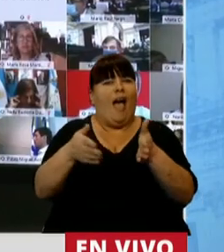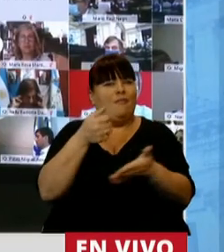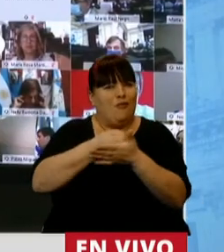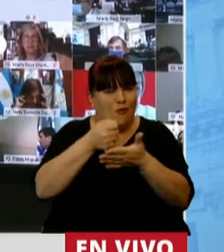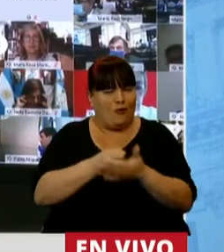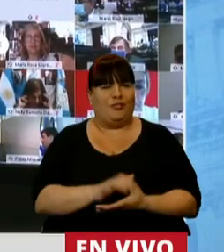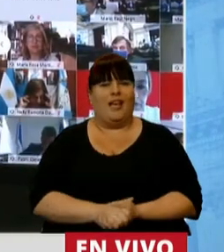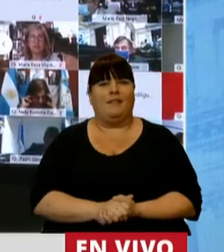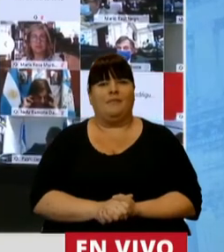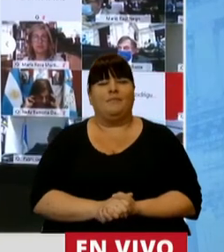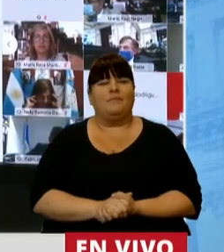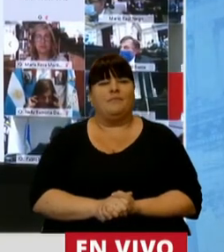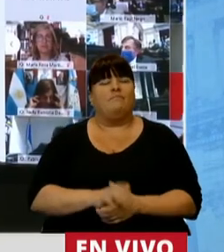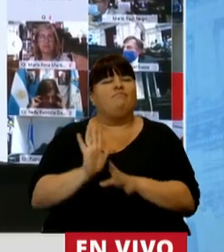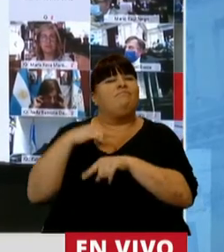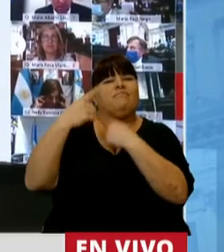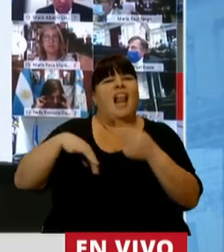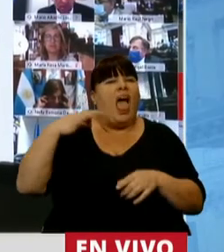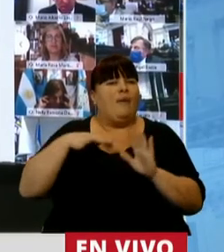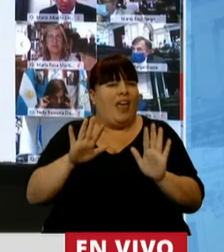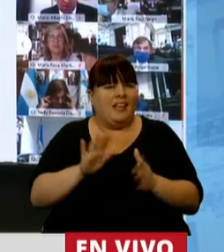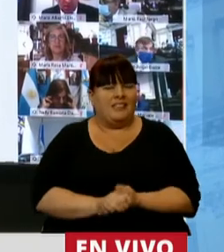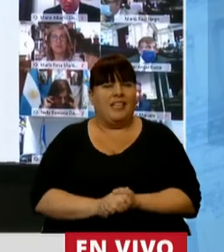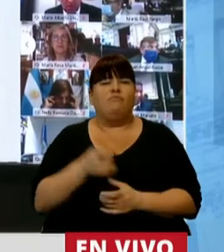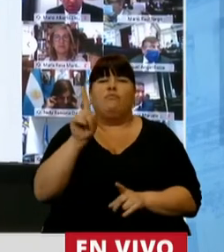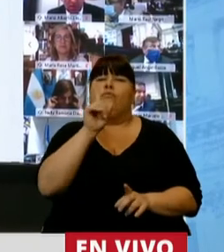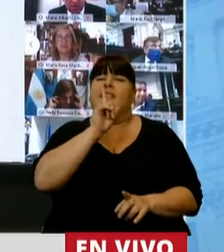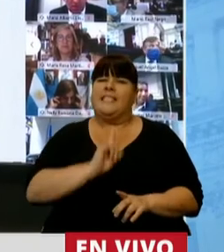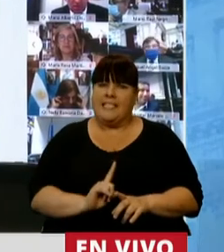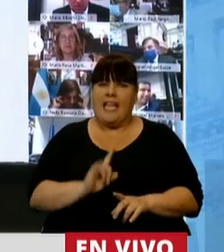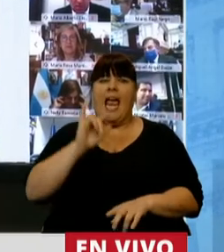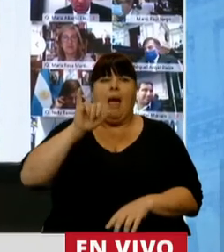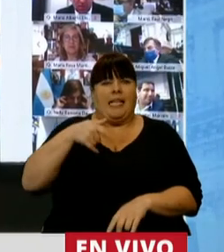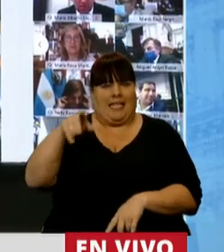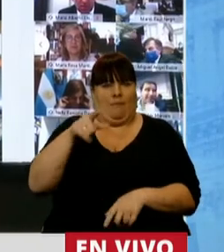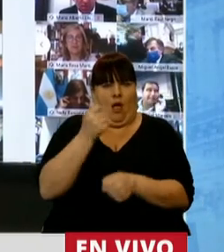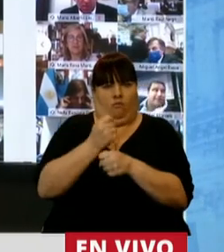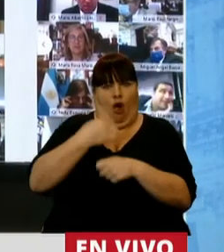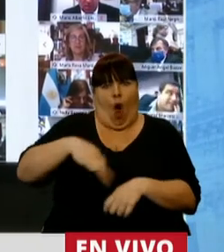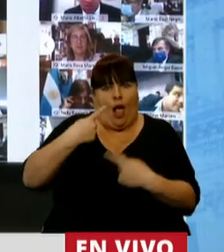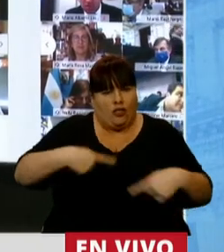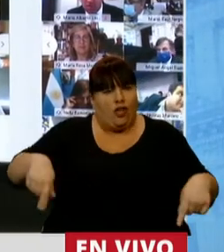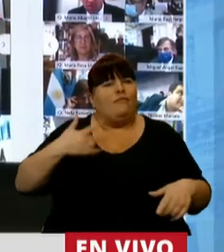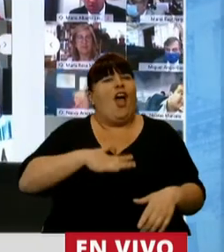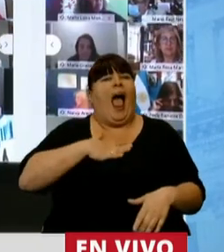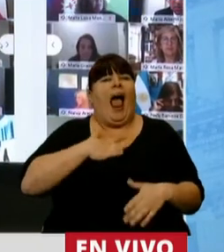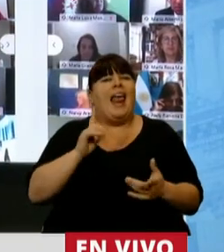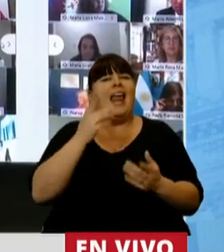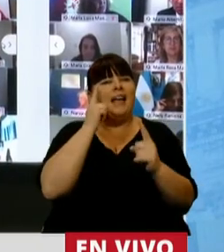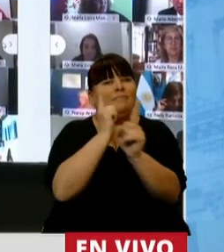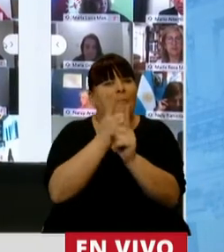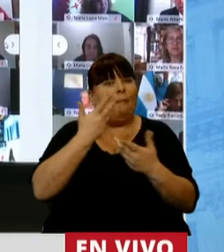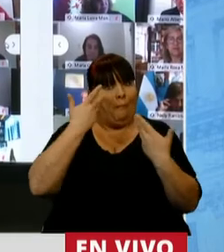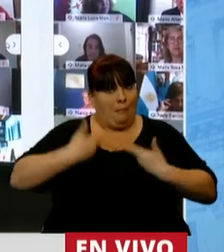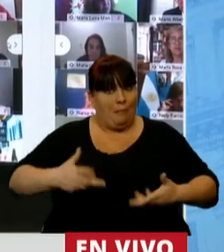Él celebraba la vida, tenía esa seriedad para asumir sus deberes y una alegría en un trato personal,